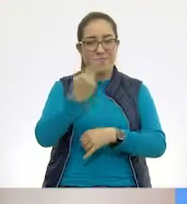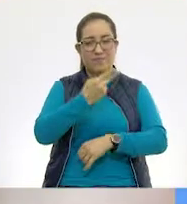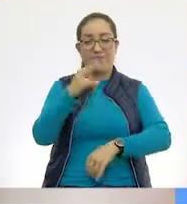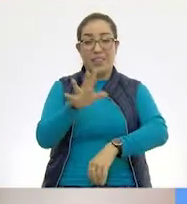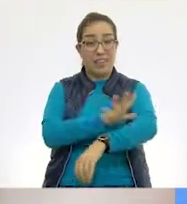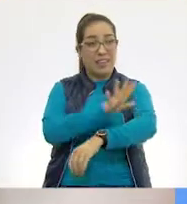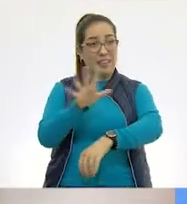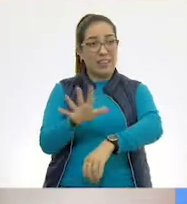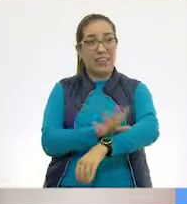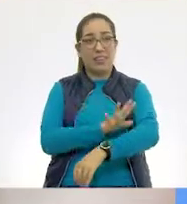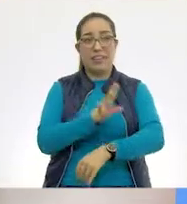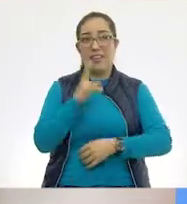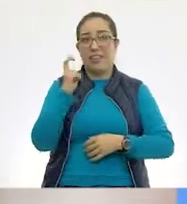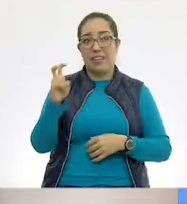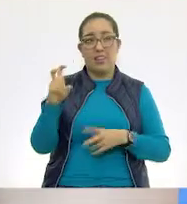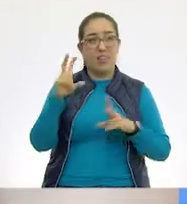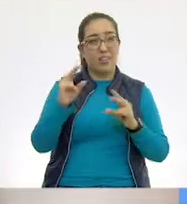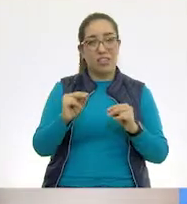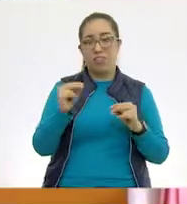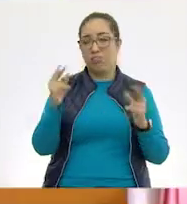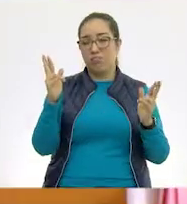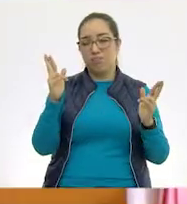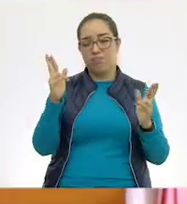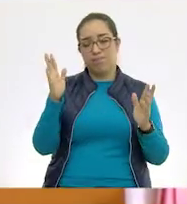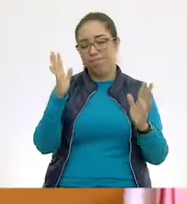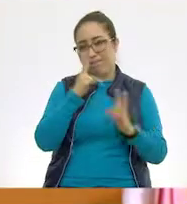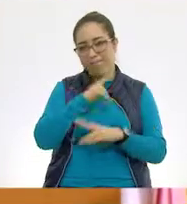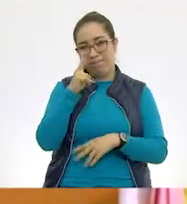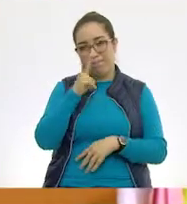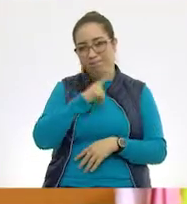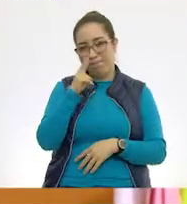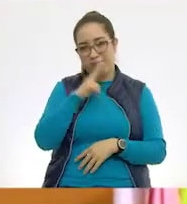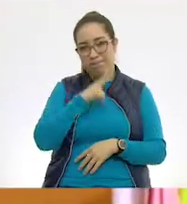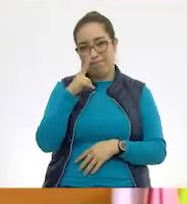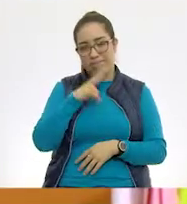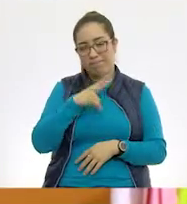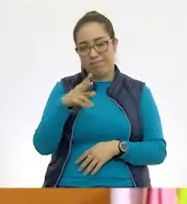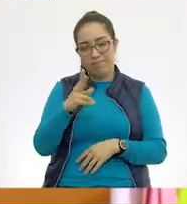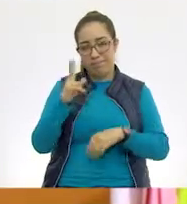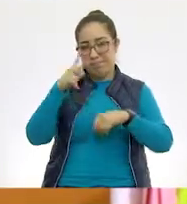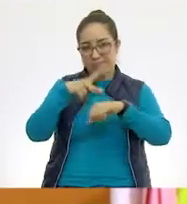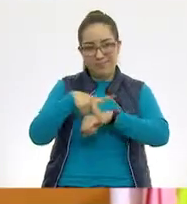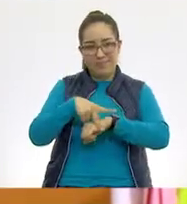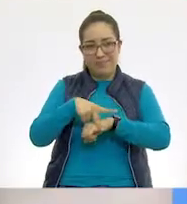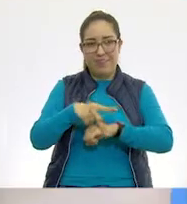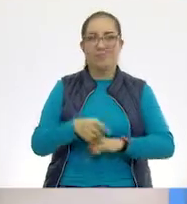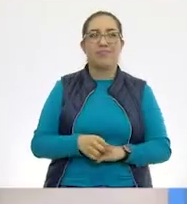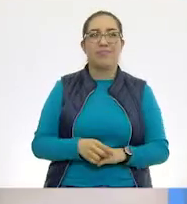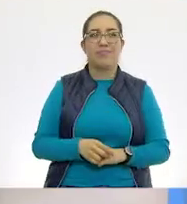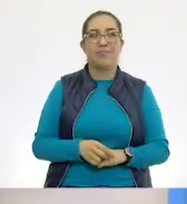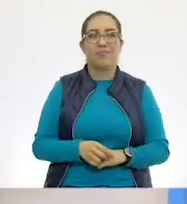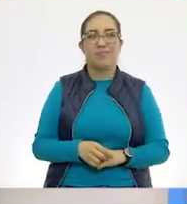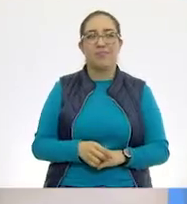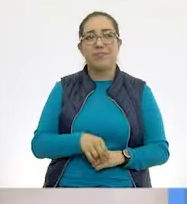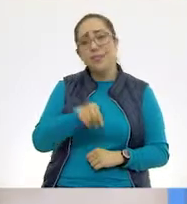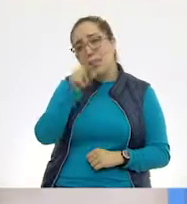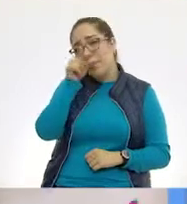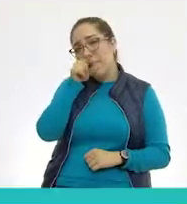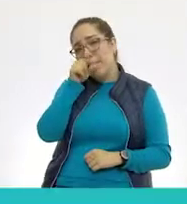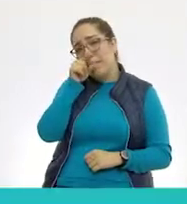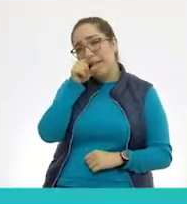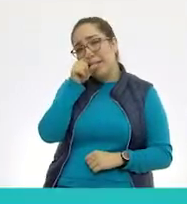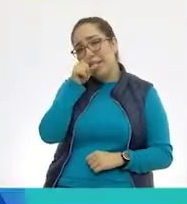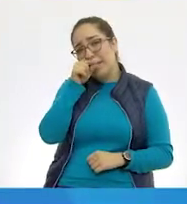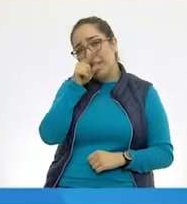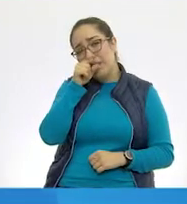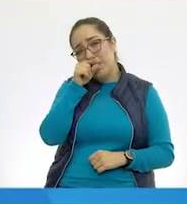y, por lo tanto, no respiran por la piel. Muy bien. Vámonos de aquí. ¡Tache! ¿Qué tal un ave, un pajarito como el que